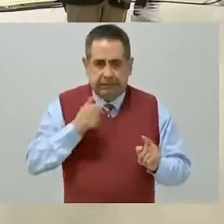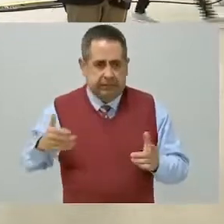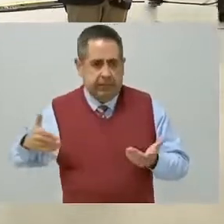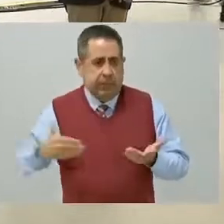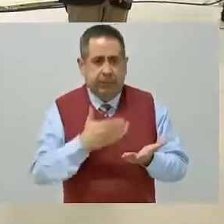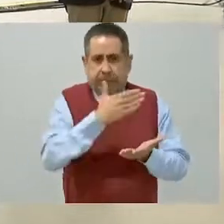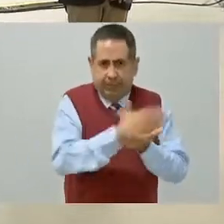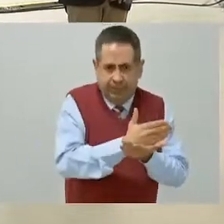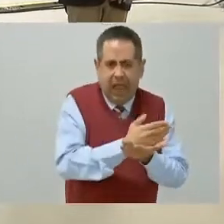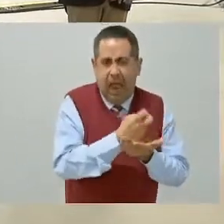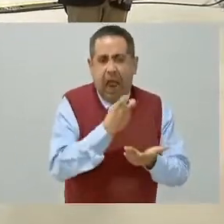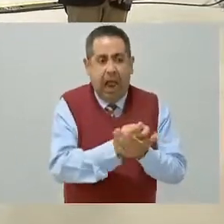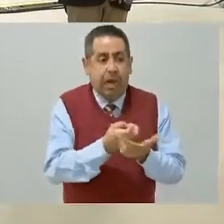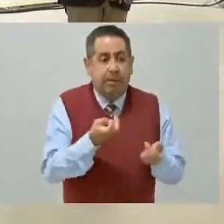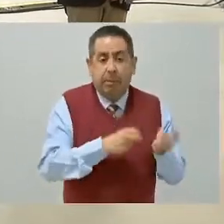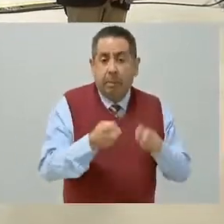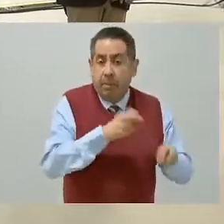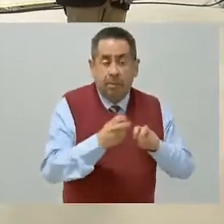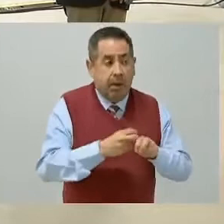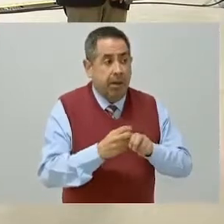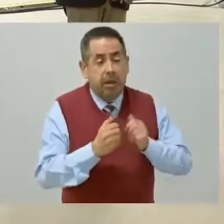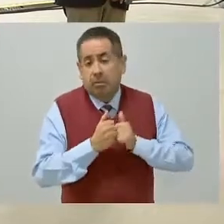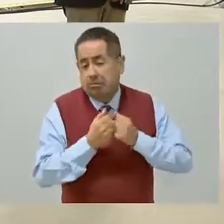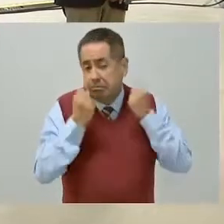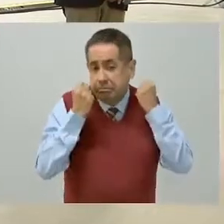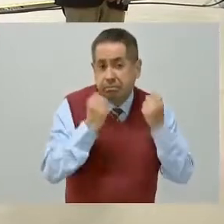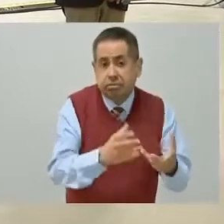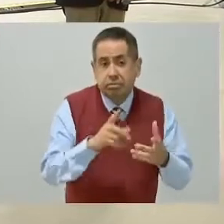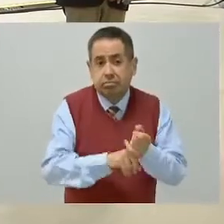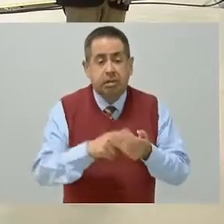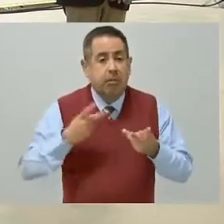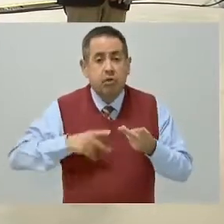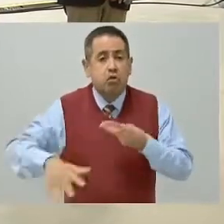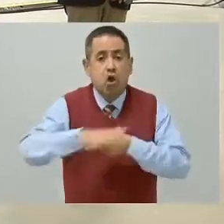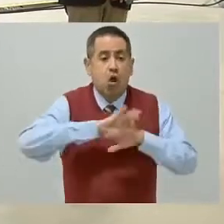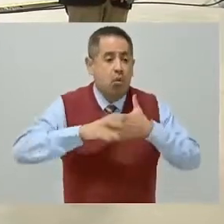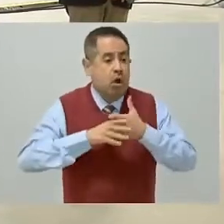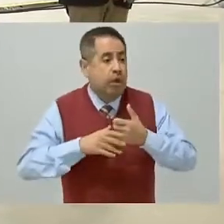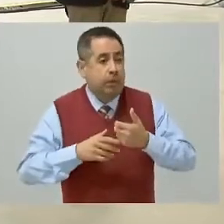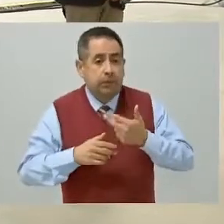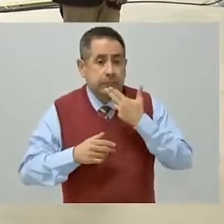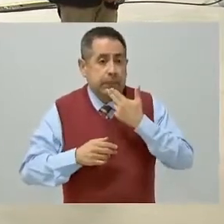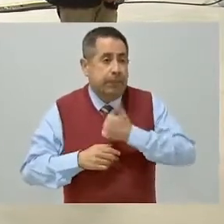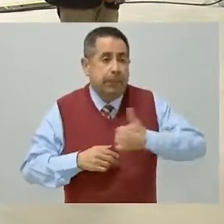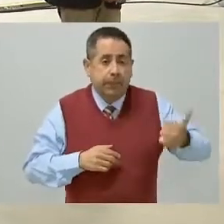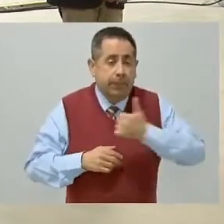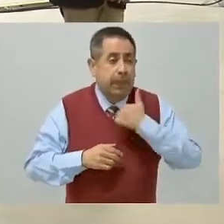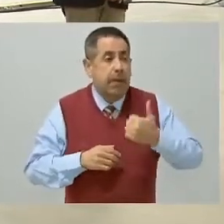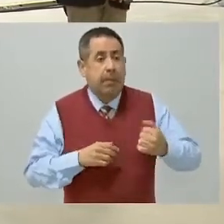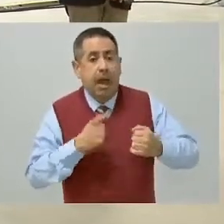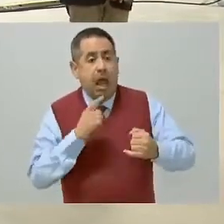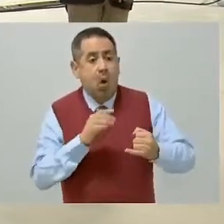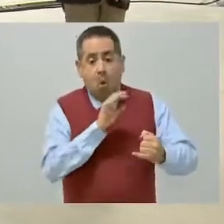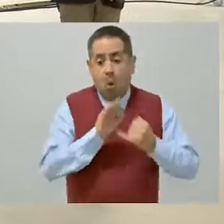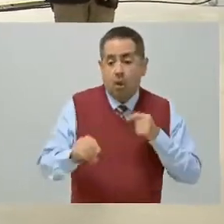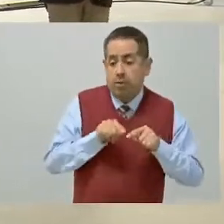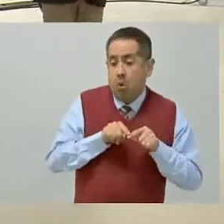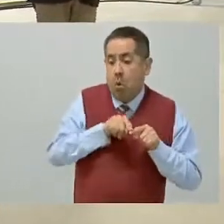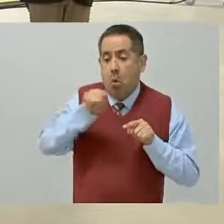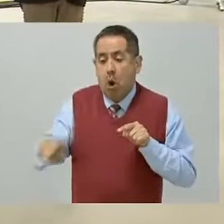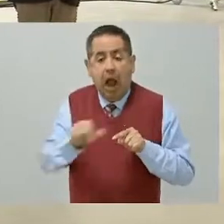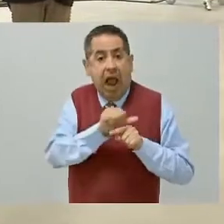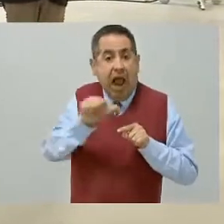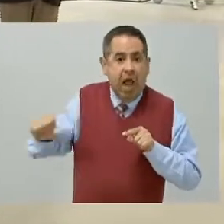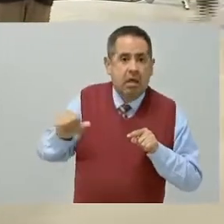pero esta estación va a servir a una buena parte de la comunidad, y además a la última extensión del Parque de Chapultepec, también le dará